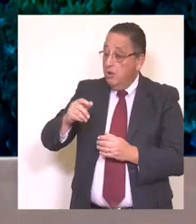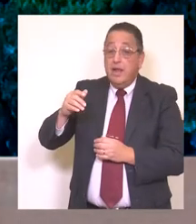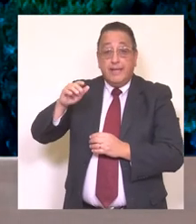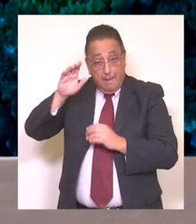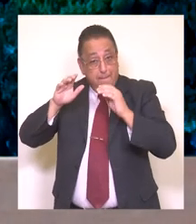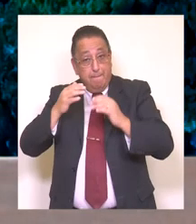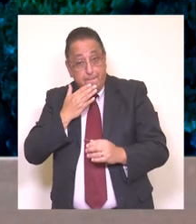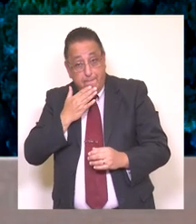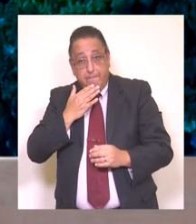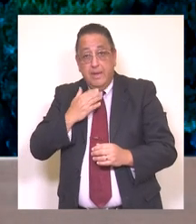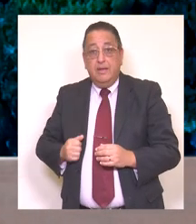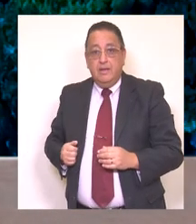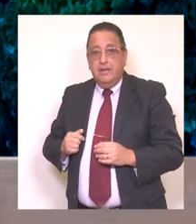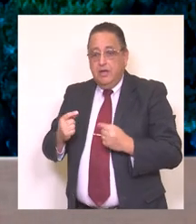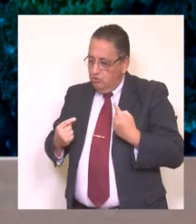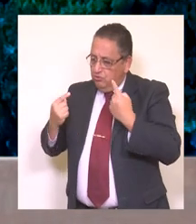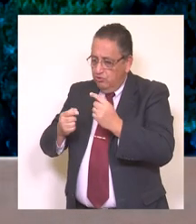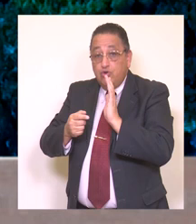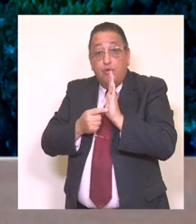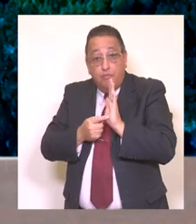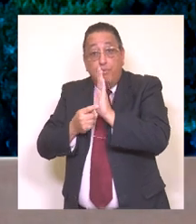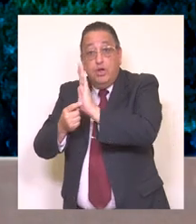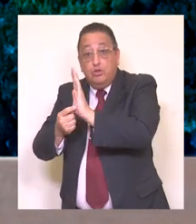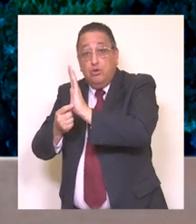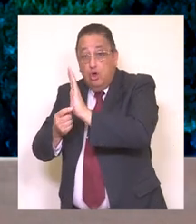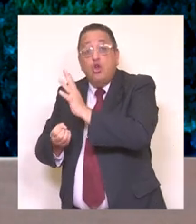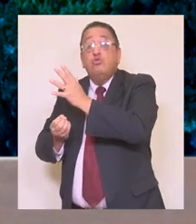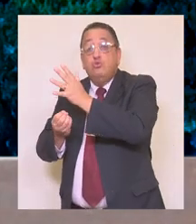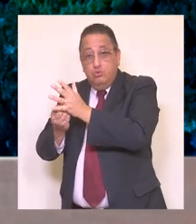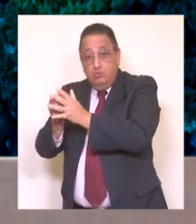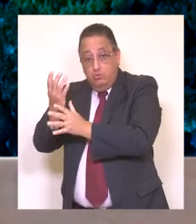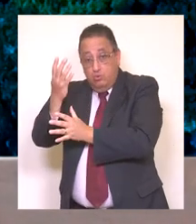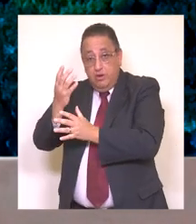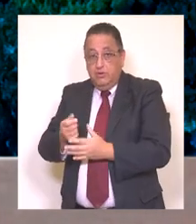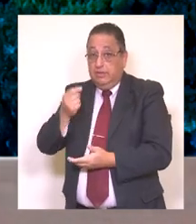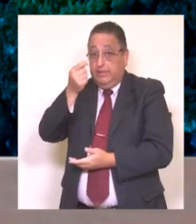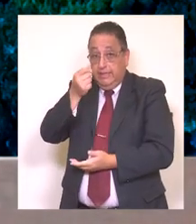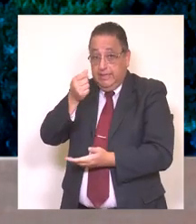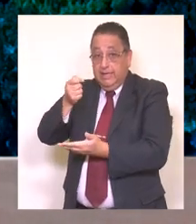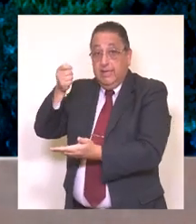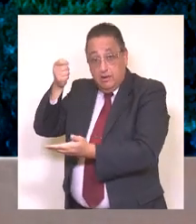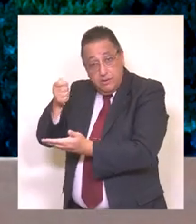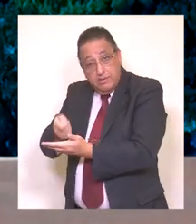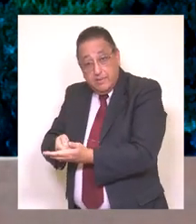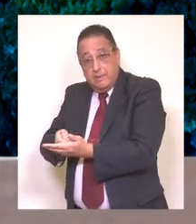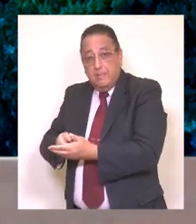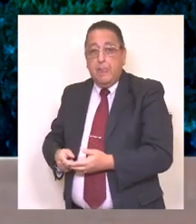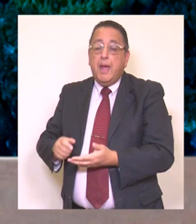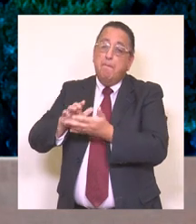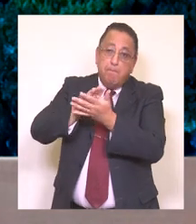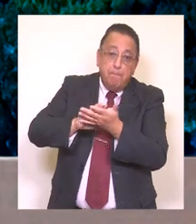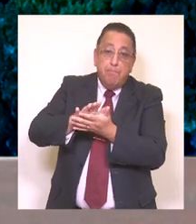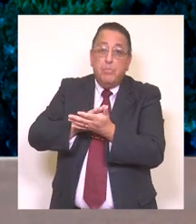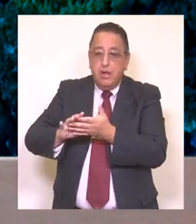En el mismo sentido, también tenemos presentados otros proyectos a esta fuente de financiamiento. Destacar